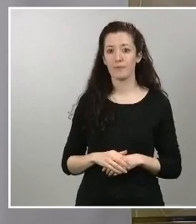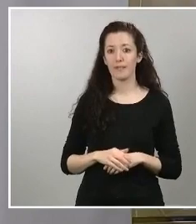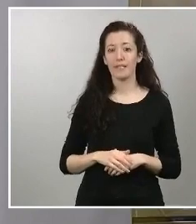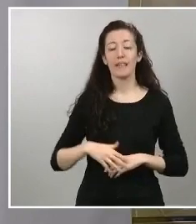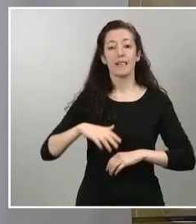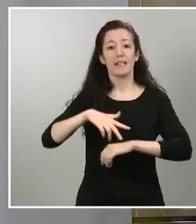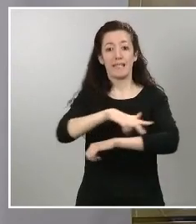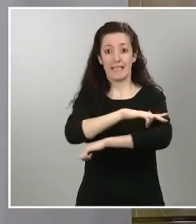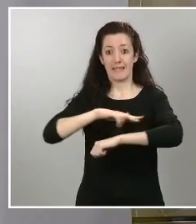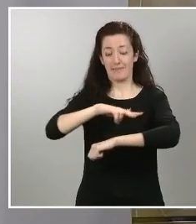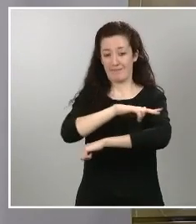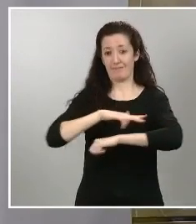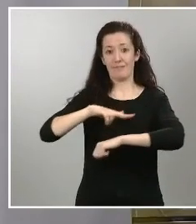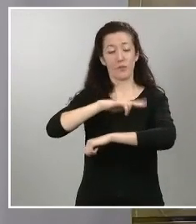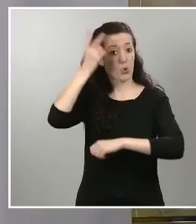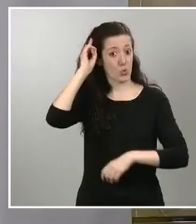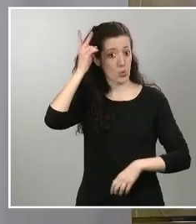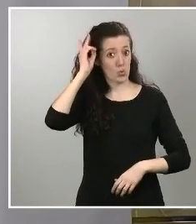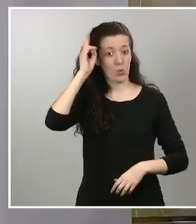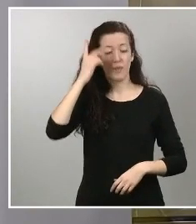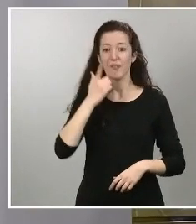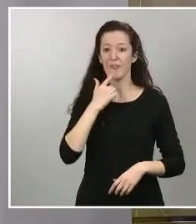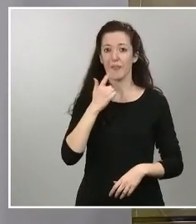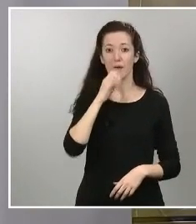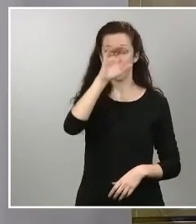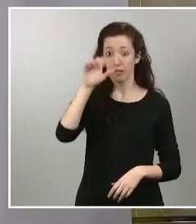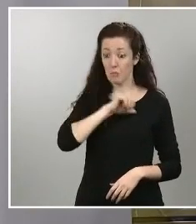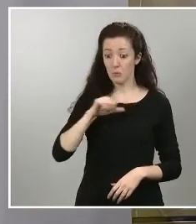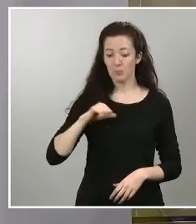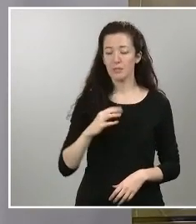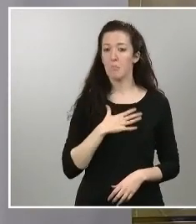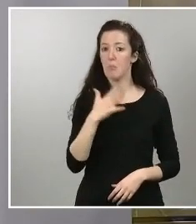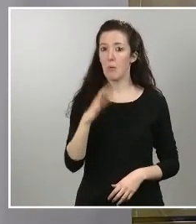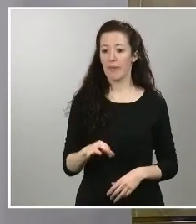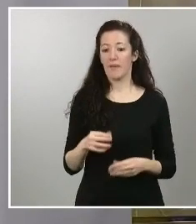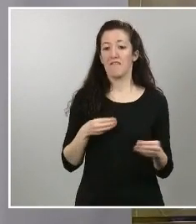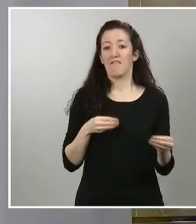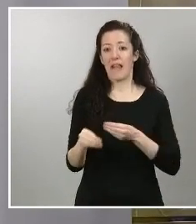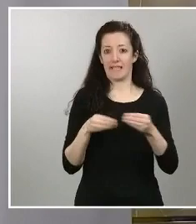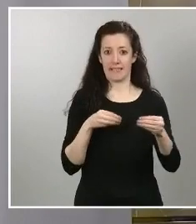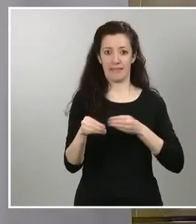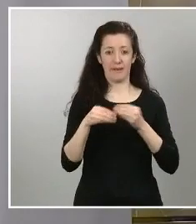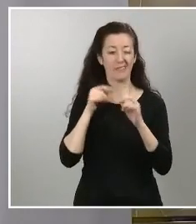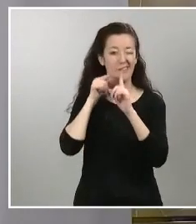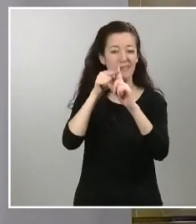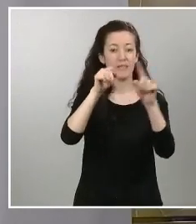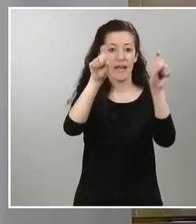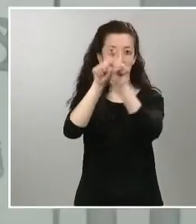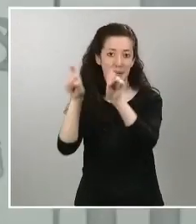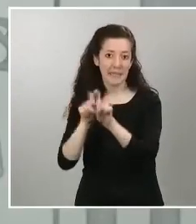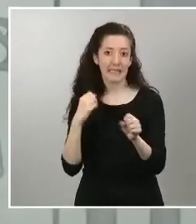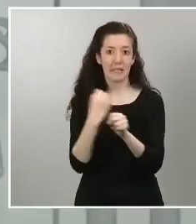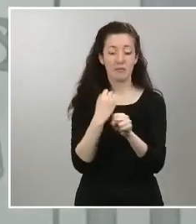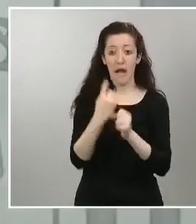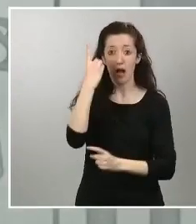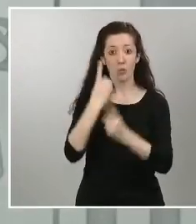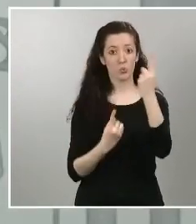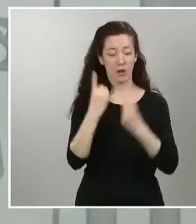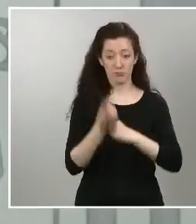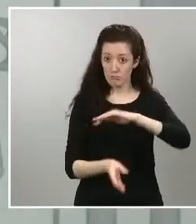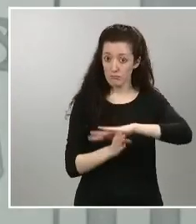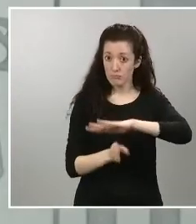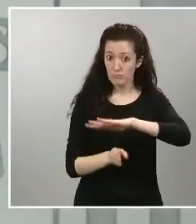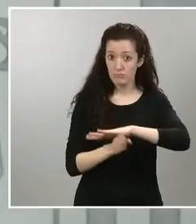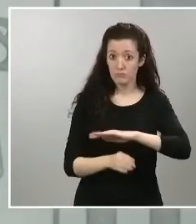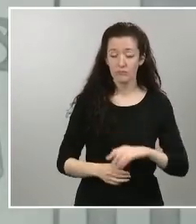puedan tener margen de maniobra a la hora de permitir que ciertas empresas y actividades puedan seguir operativas la unidad de